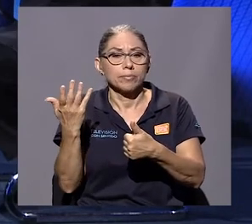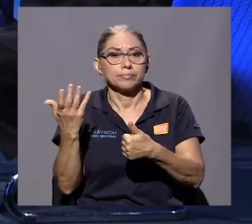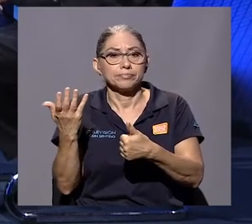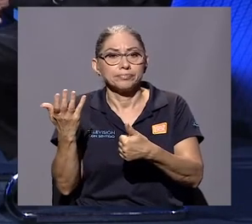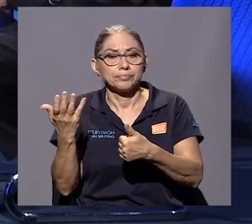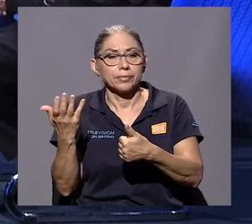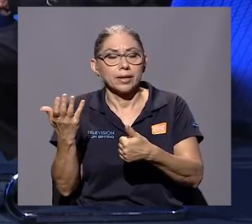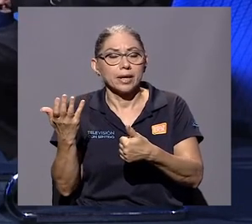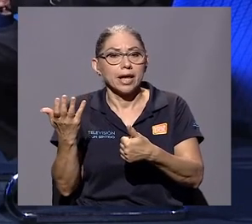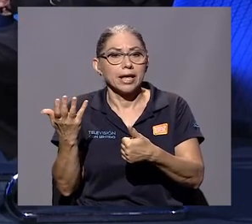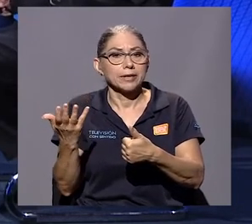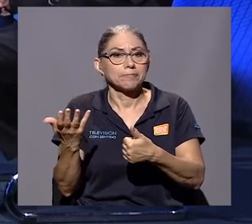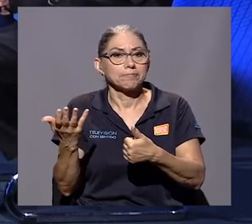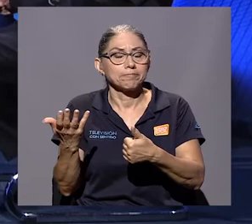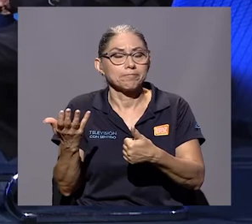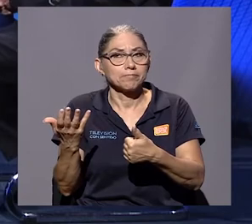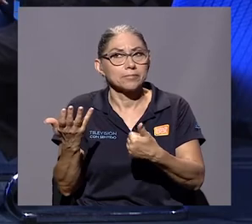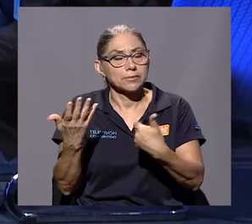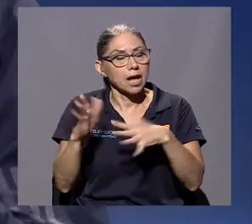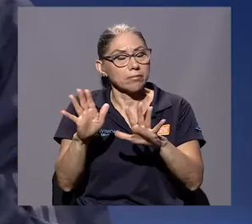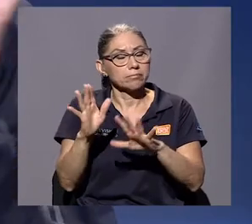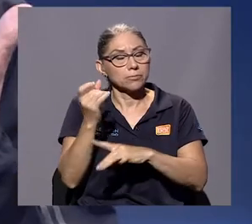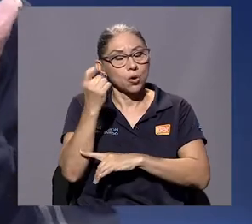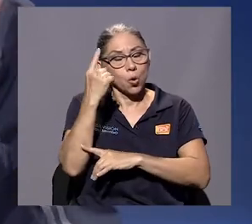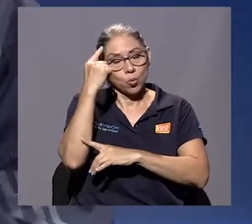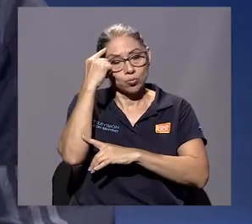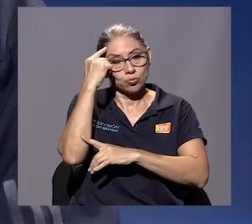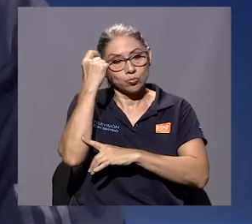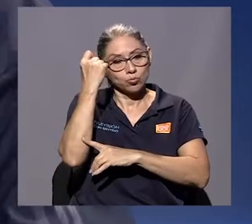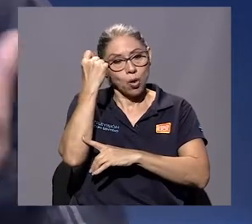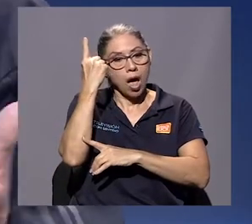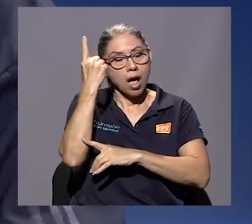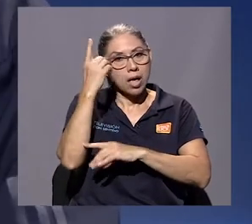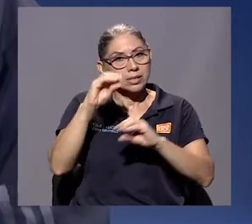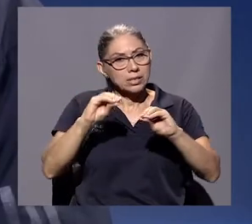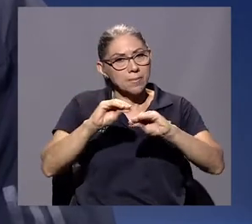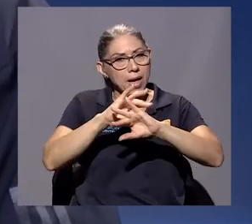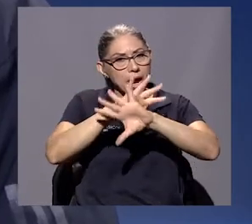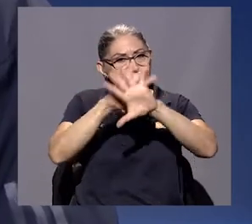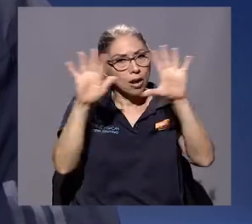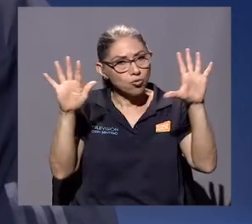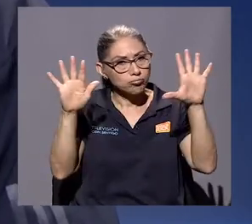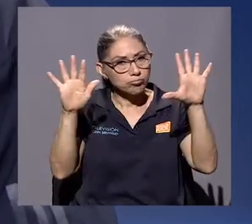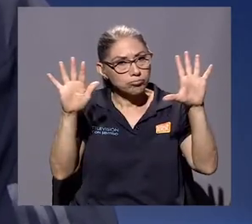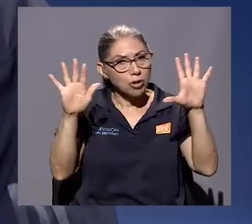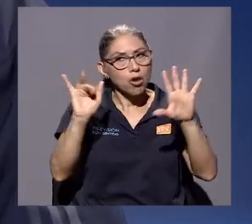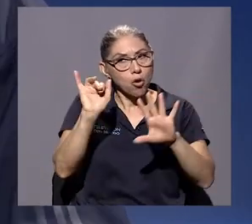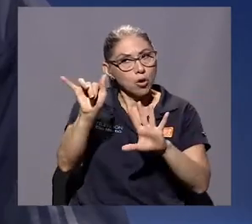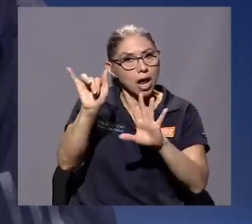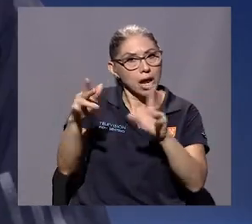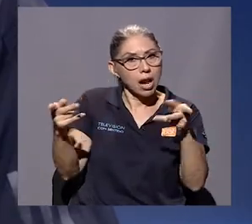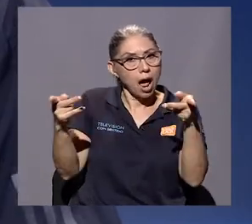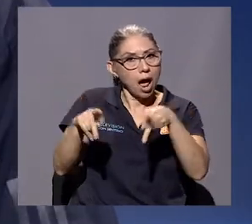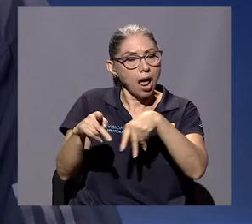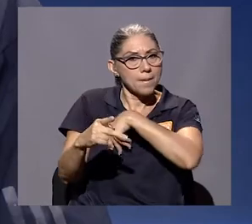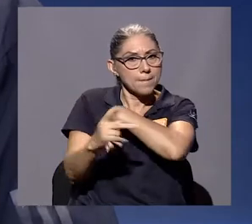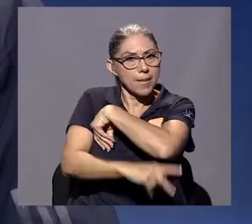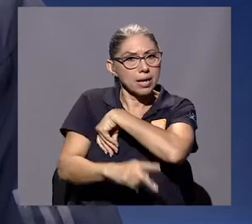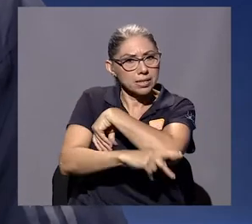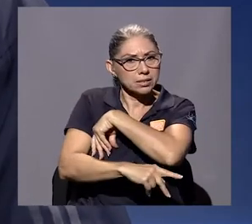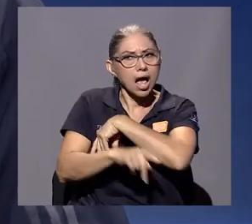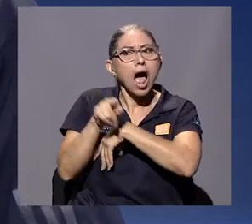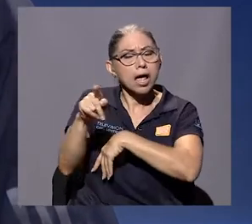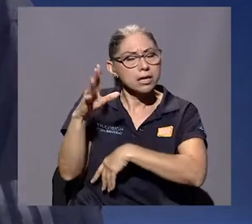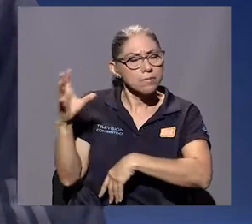se me aclaró lo que realmente el país era. Me encontré con cosas que